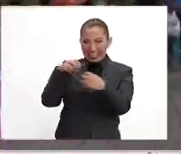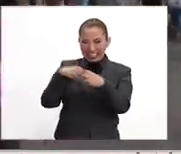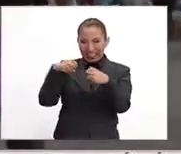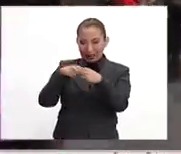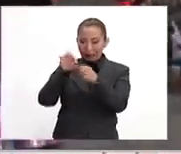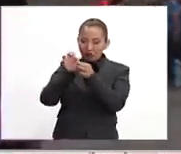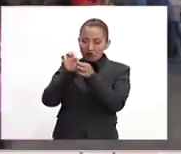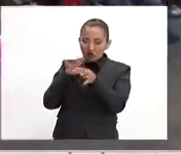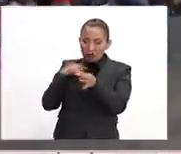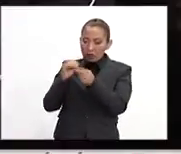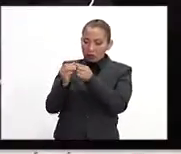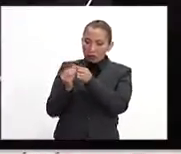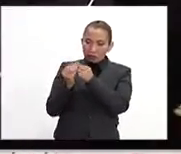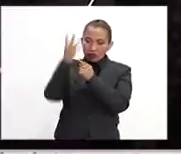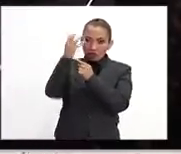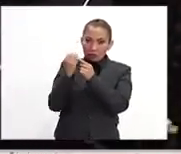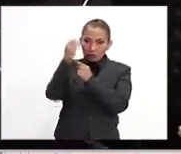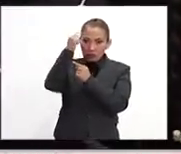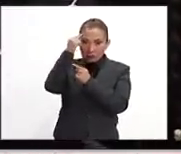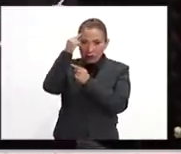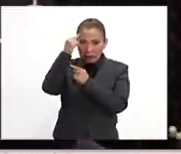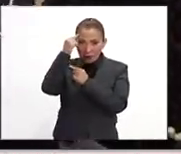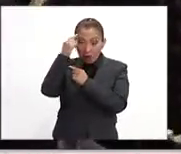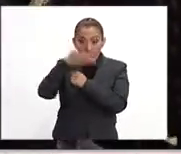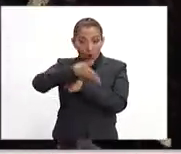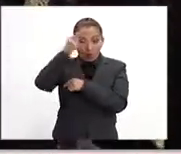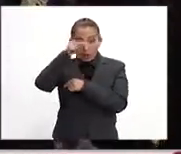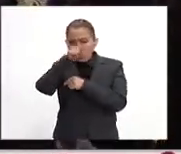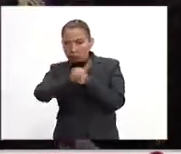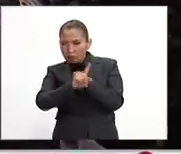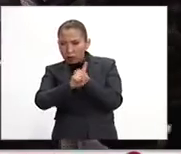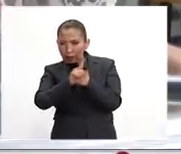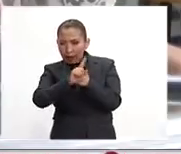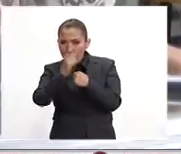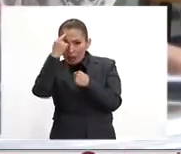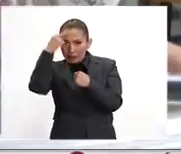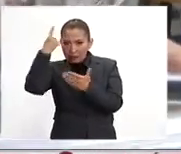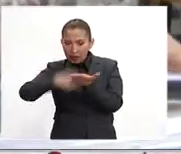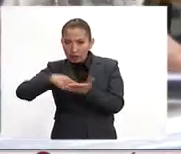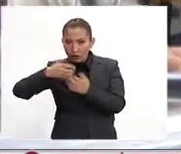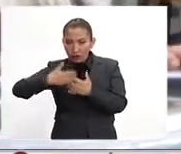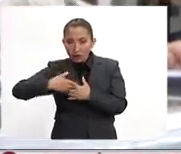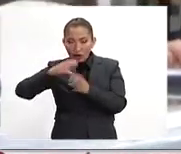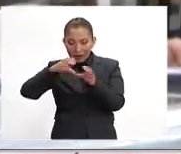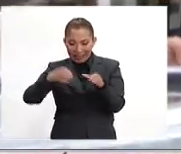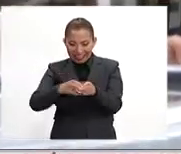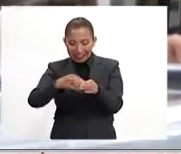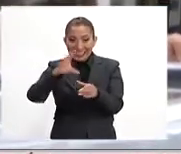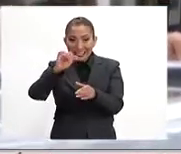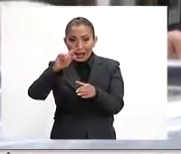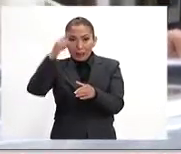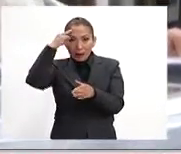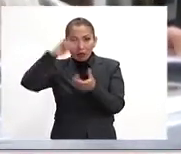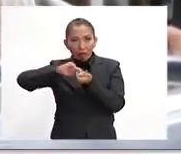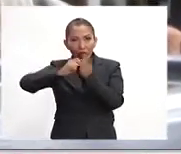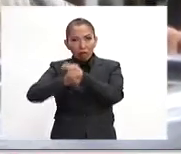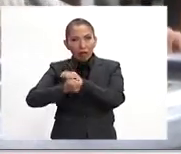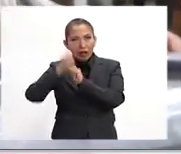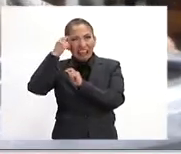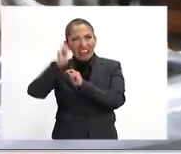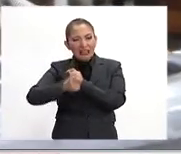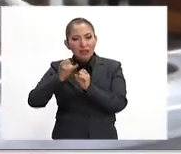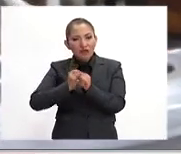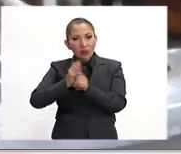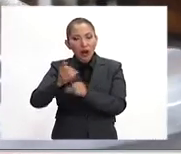el impulso hacia el cerebro. O no sé si lo que tienes es un problema neurológico. O sea que tu cerebro no traduce lo que llega del ojo